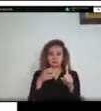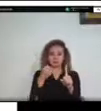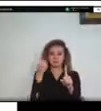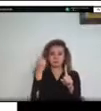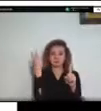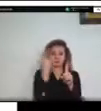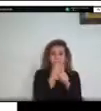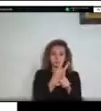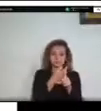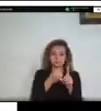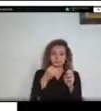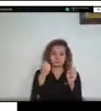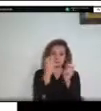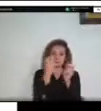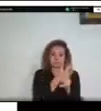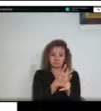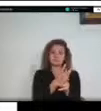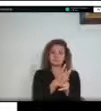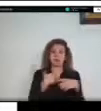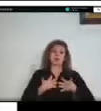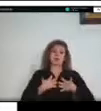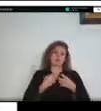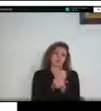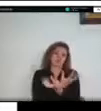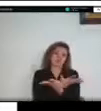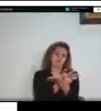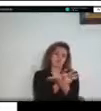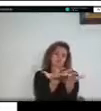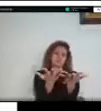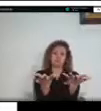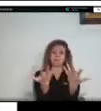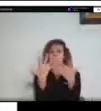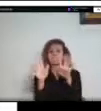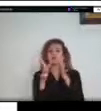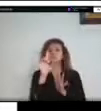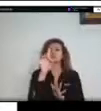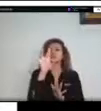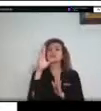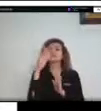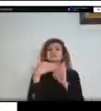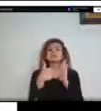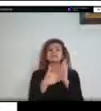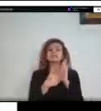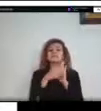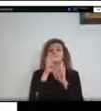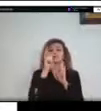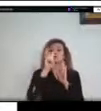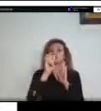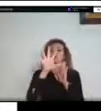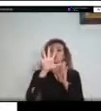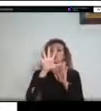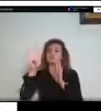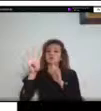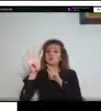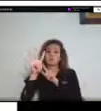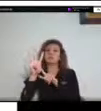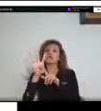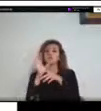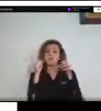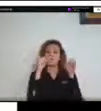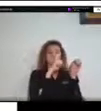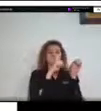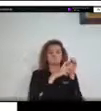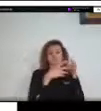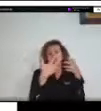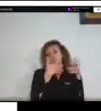biodiversidad en nuestro país, con aproximadamente 15.854 especies registradas ante el SIP, el Sistema